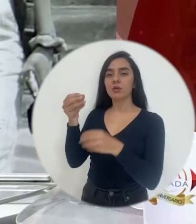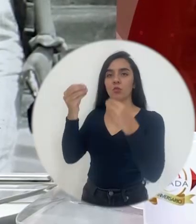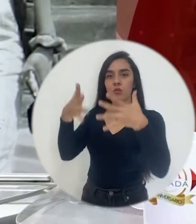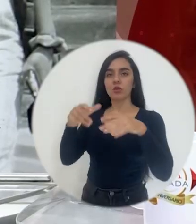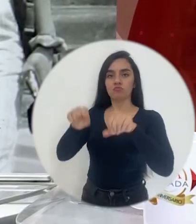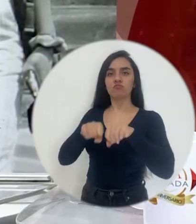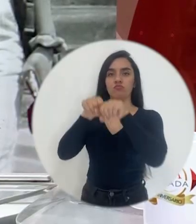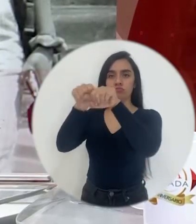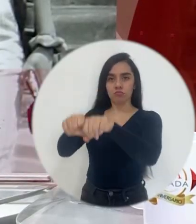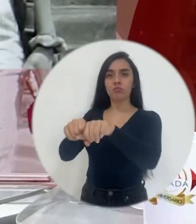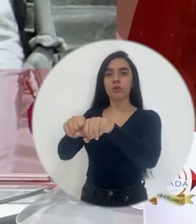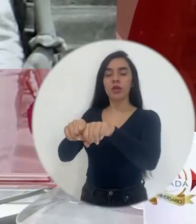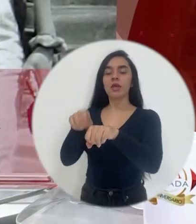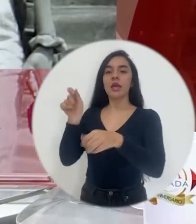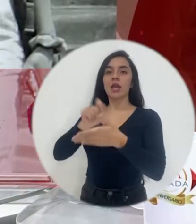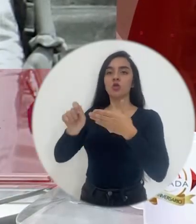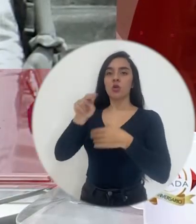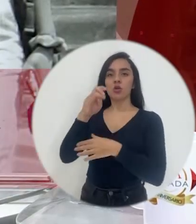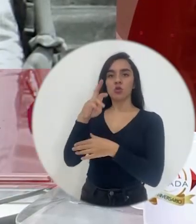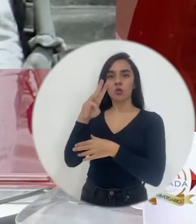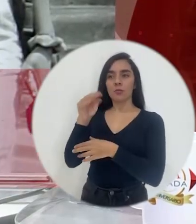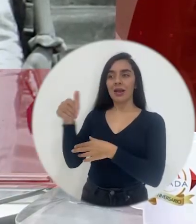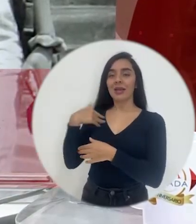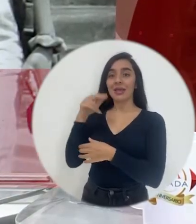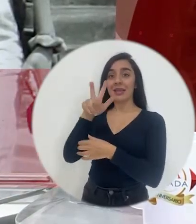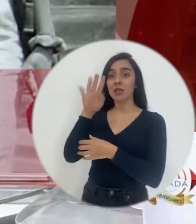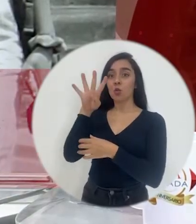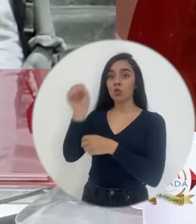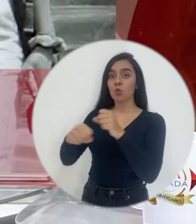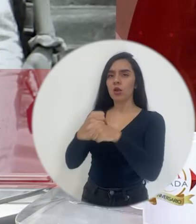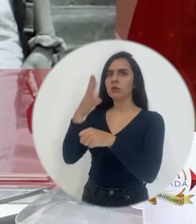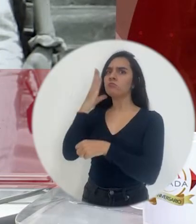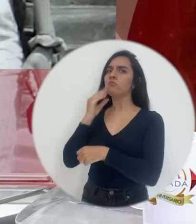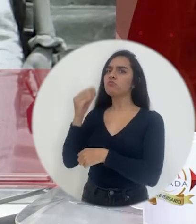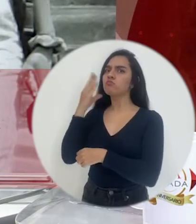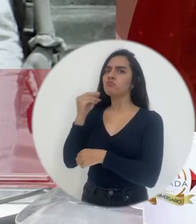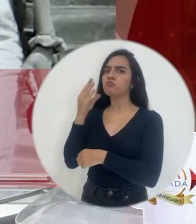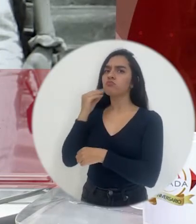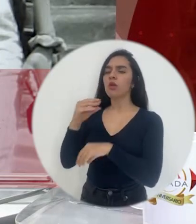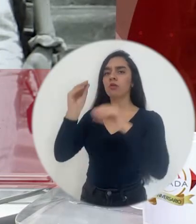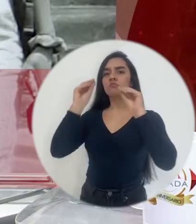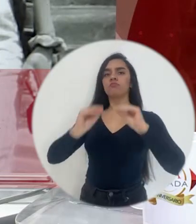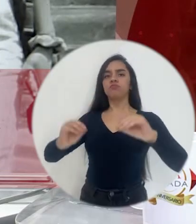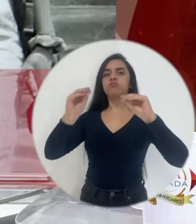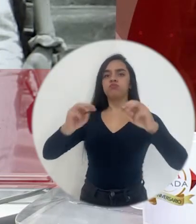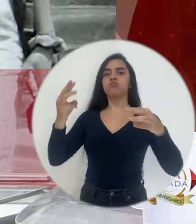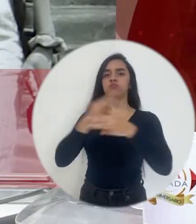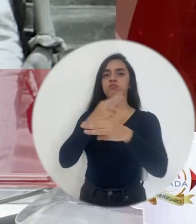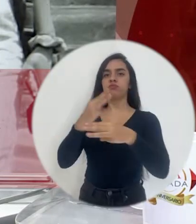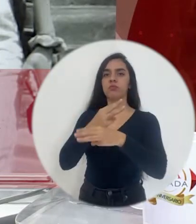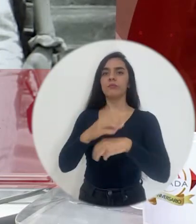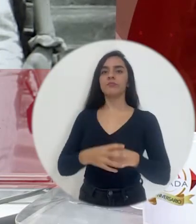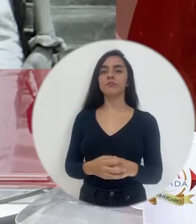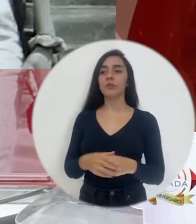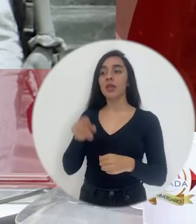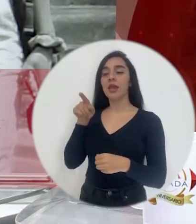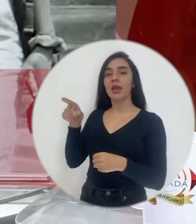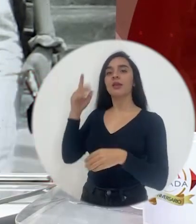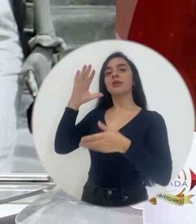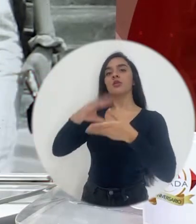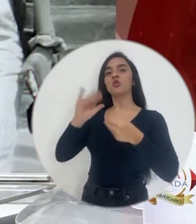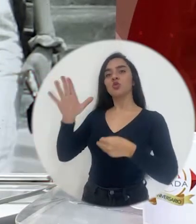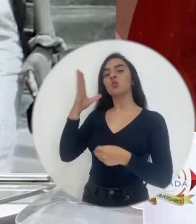Gutiérrez, quien es maestra graduada de la escuela normal, con 34 años de experiencia en la enseñanza de la matemática.